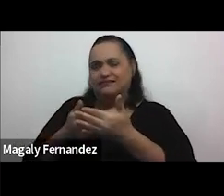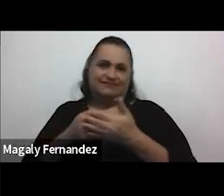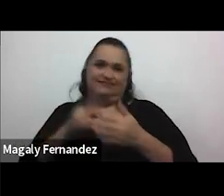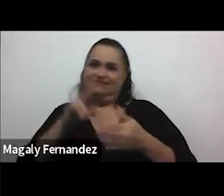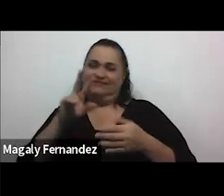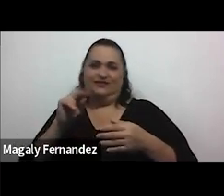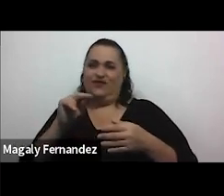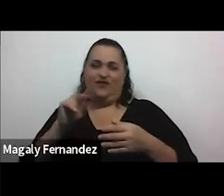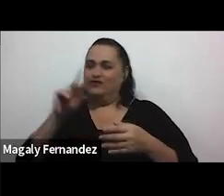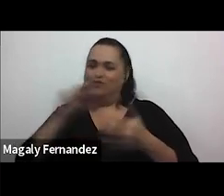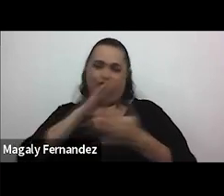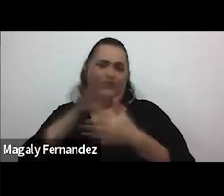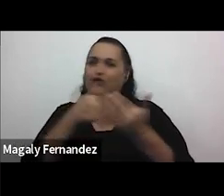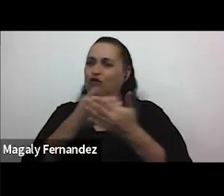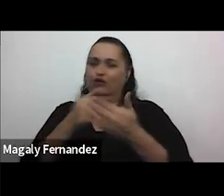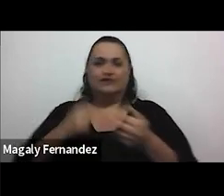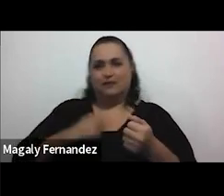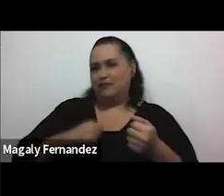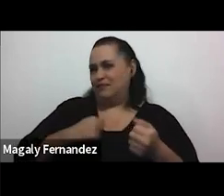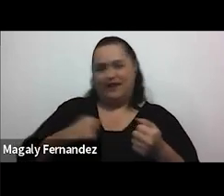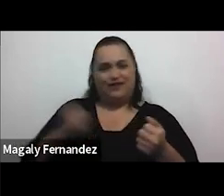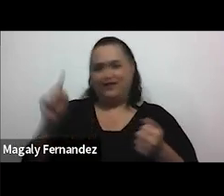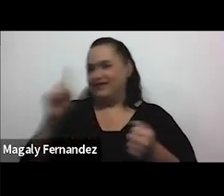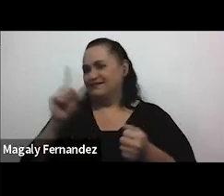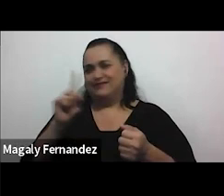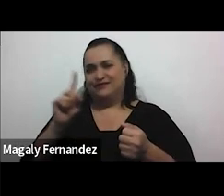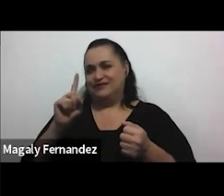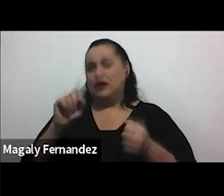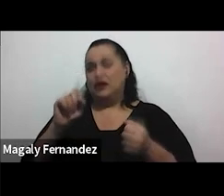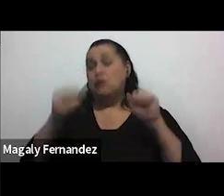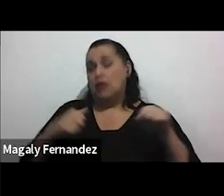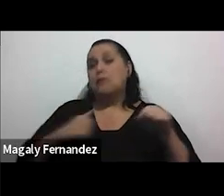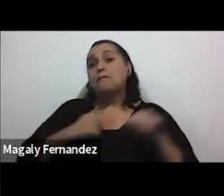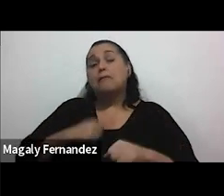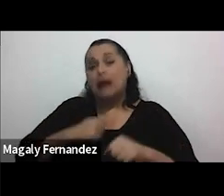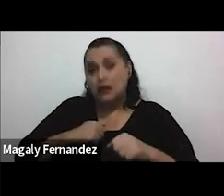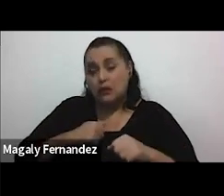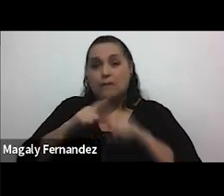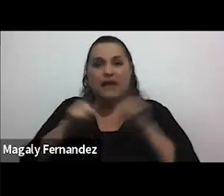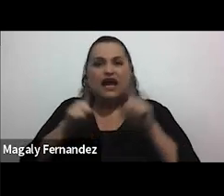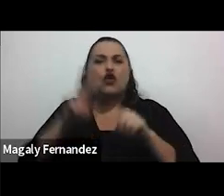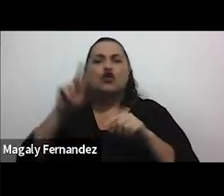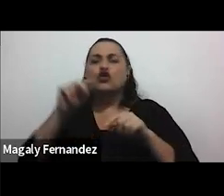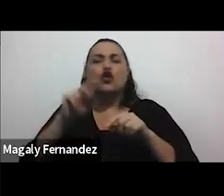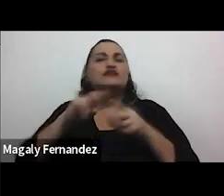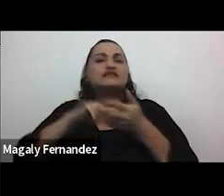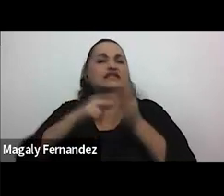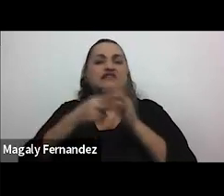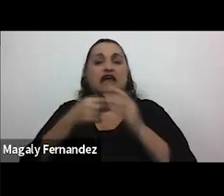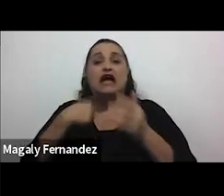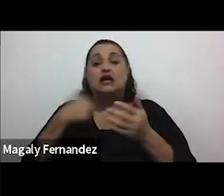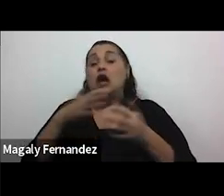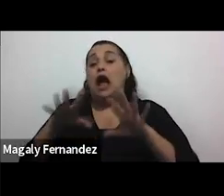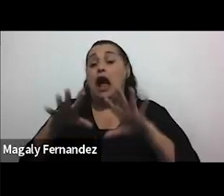no todo se perdona no todo o puede perdonarse pero eso no implica que sea conciliable con mi visión de